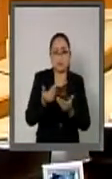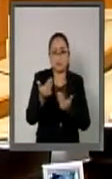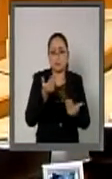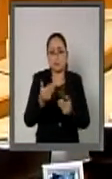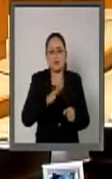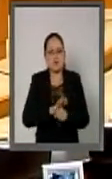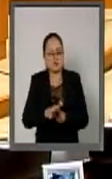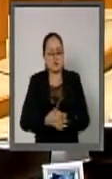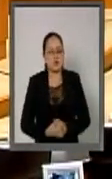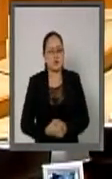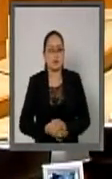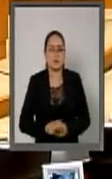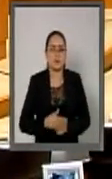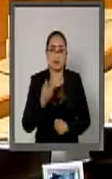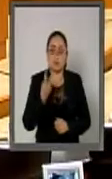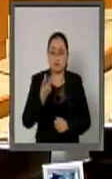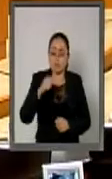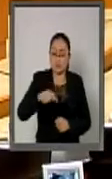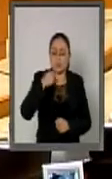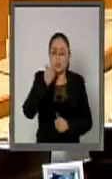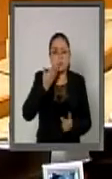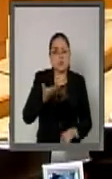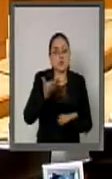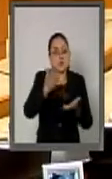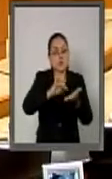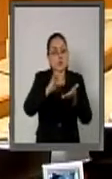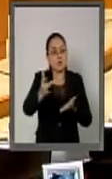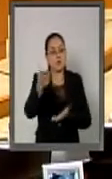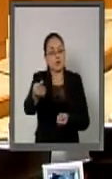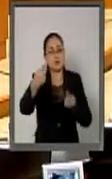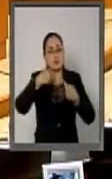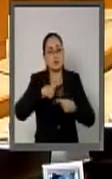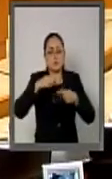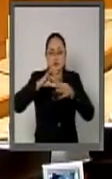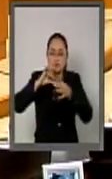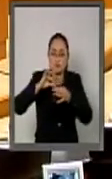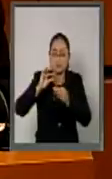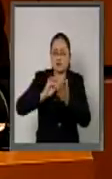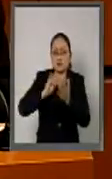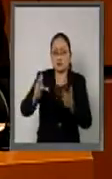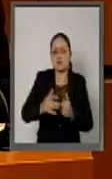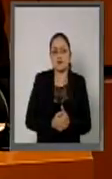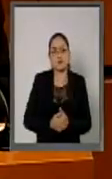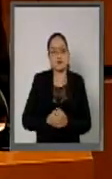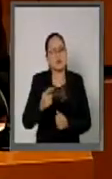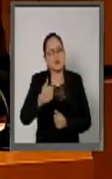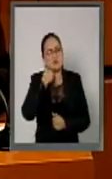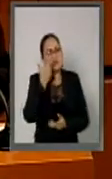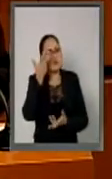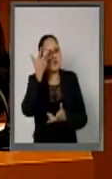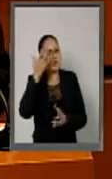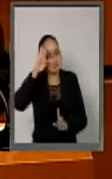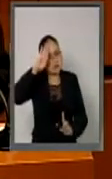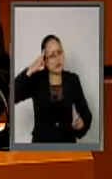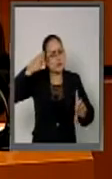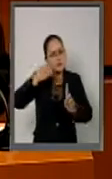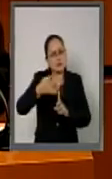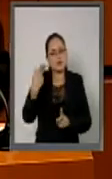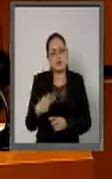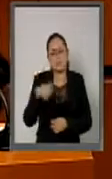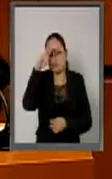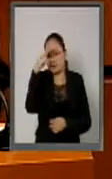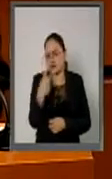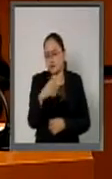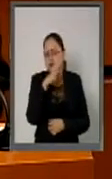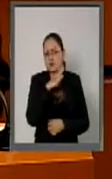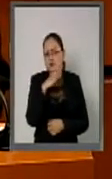En ese sentido, le agradecería que nos comparta cuáles fueron las expectativas y objetivos que nuestro país